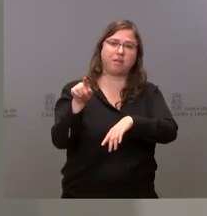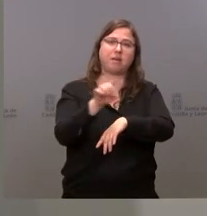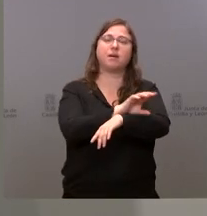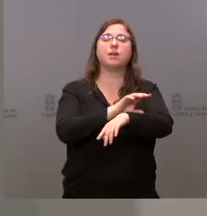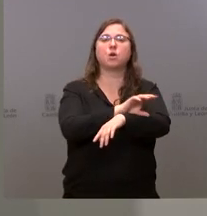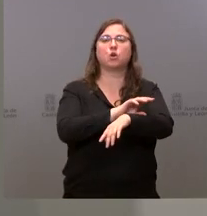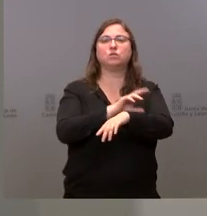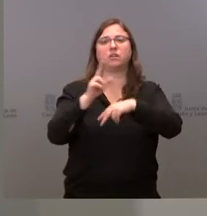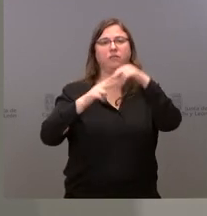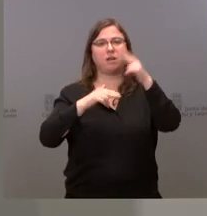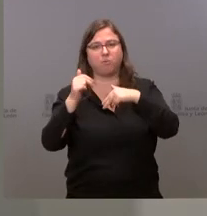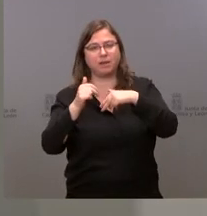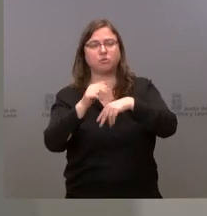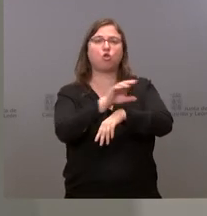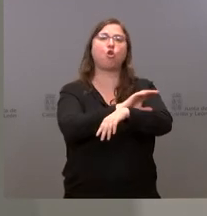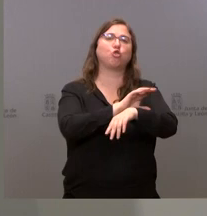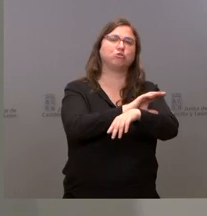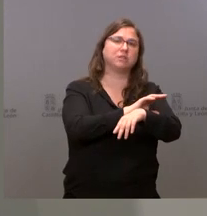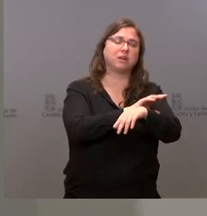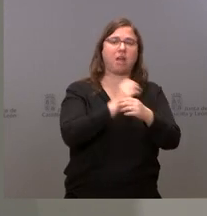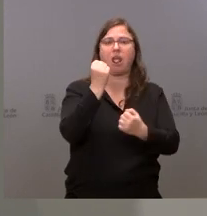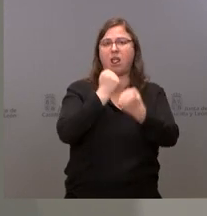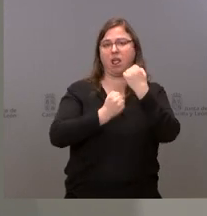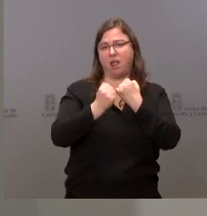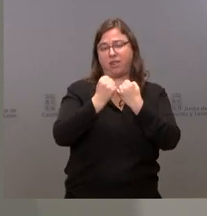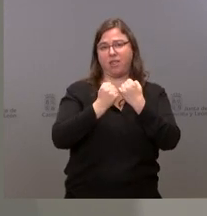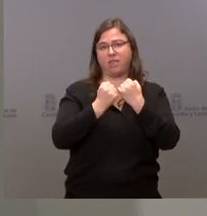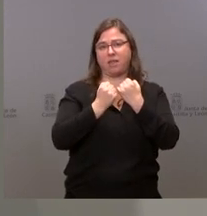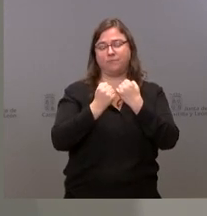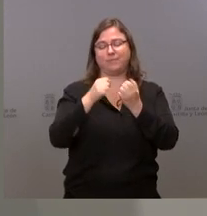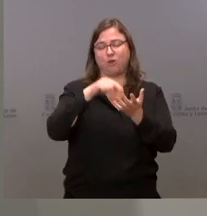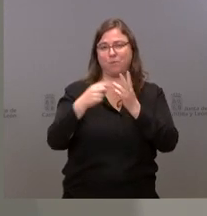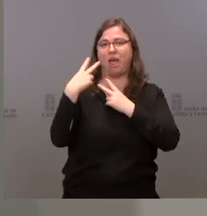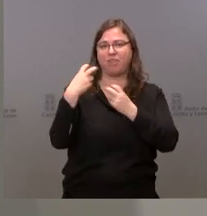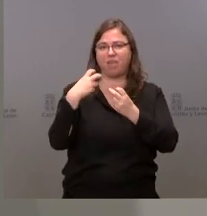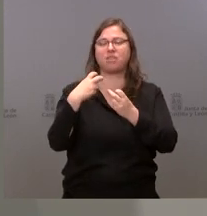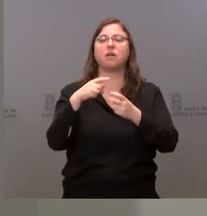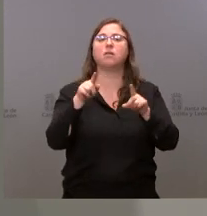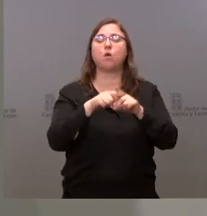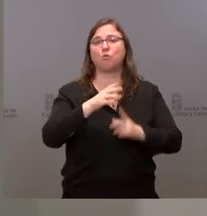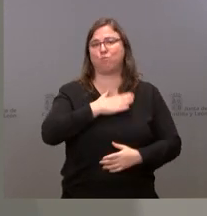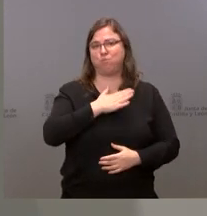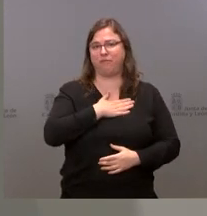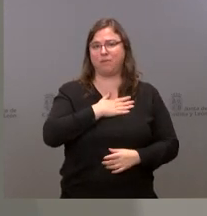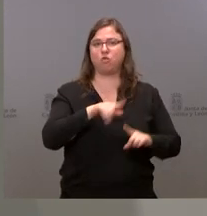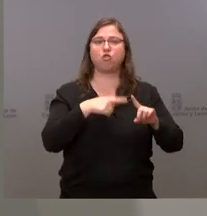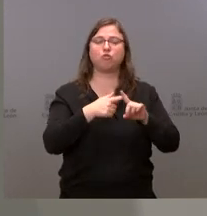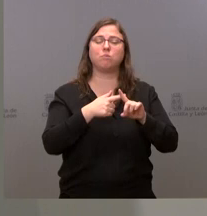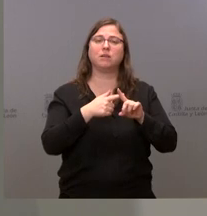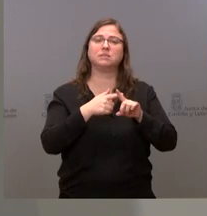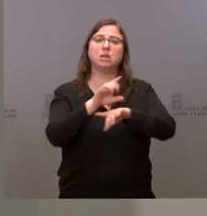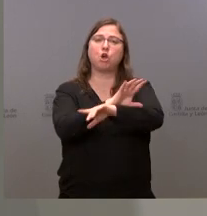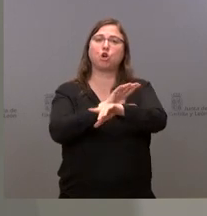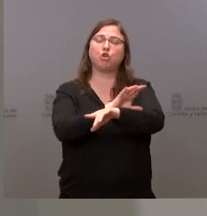en materia urbanística, la Consejería de Economía y Hacienda, como responsable en materia de patrimonio, y la Consejería de Sanidad, como